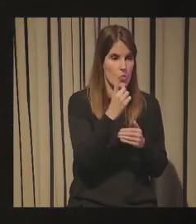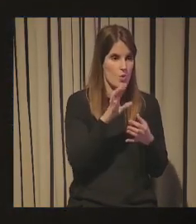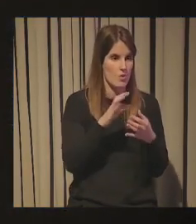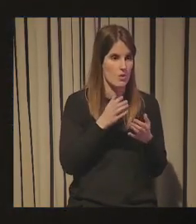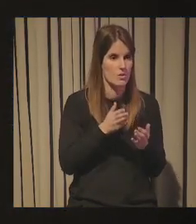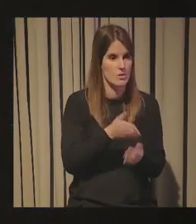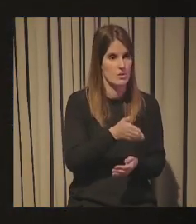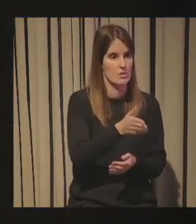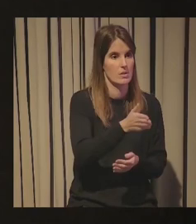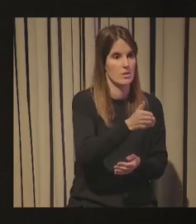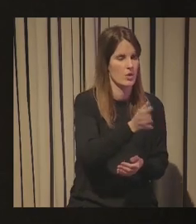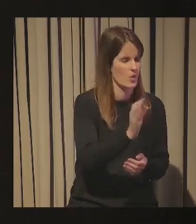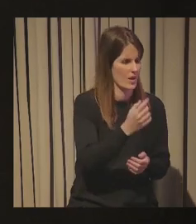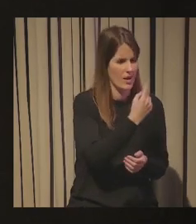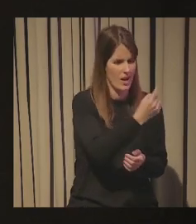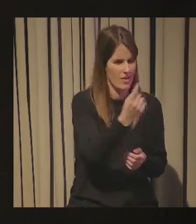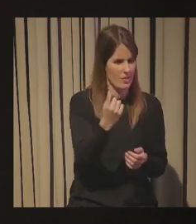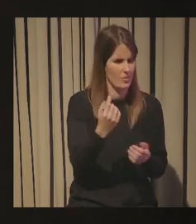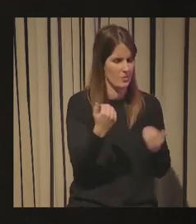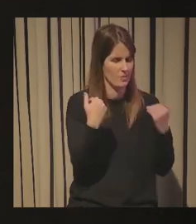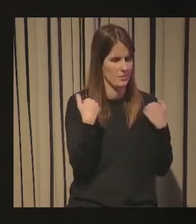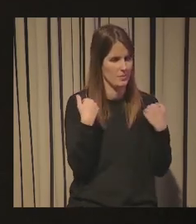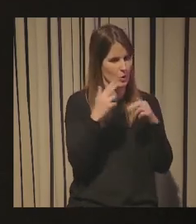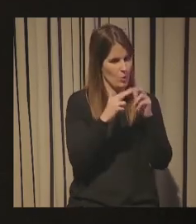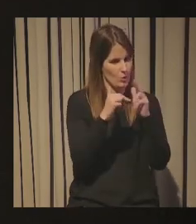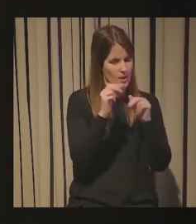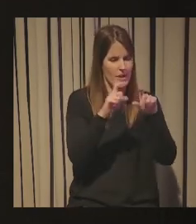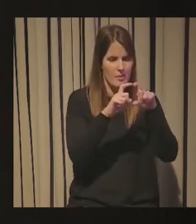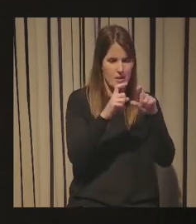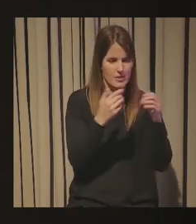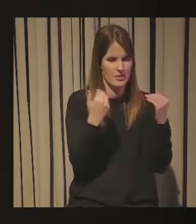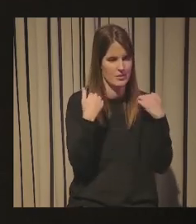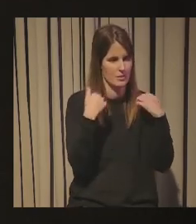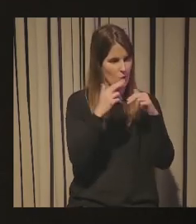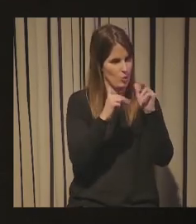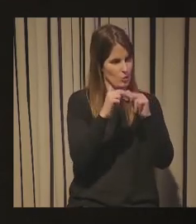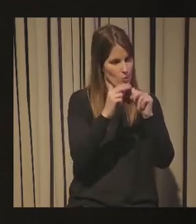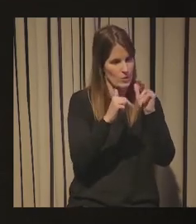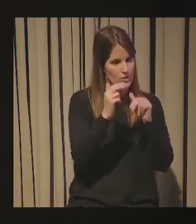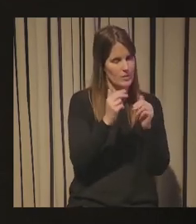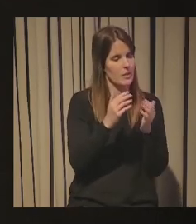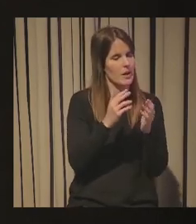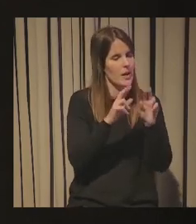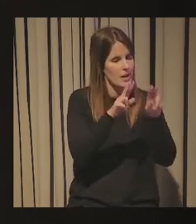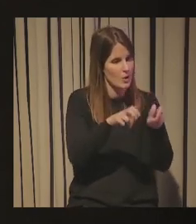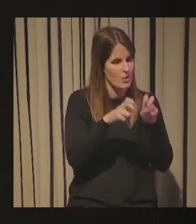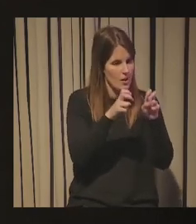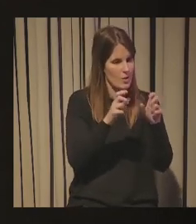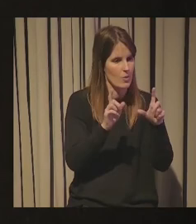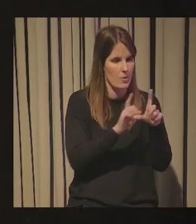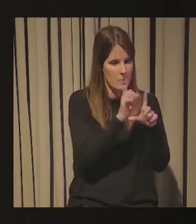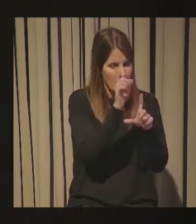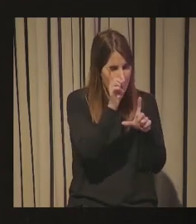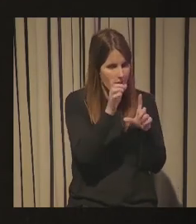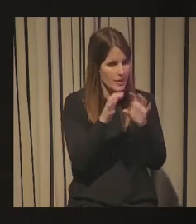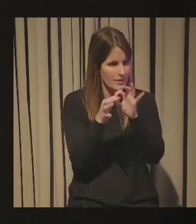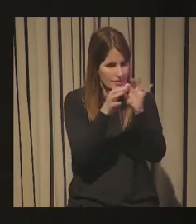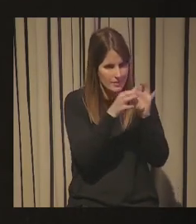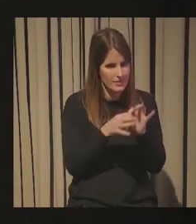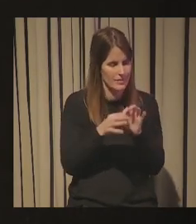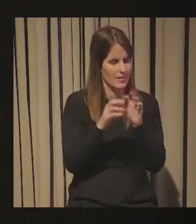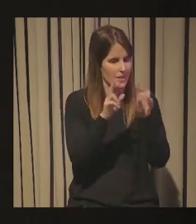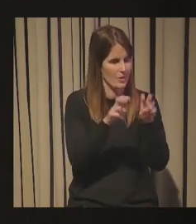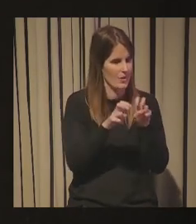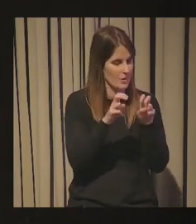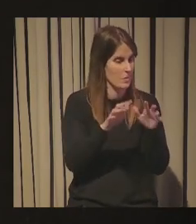está en la mano de cada uno de nosotros de cada una de las empresas vascas que dibujan esa innovación ese mapa ese ecosistema vasco de innovación